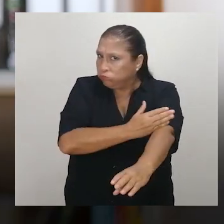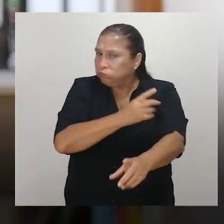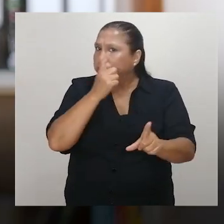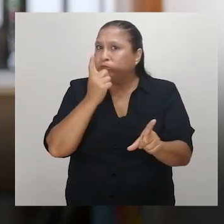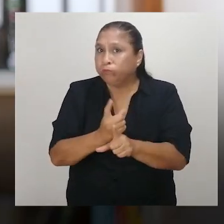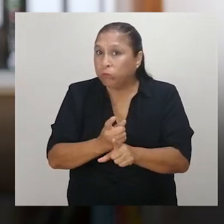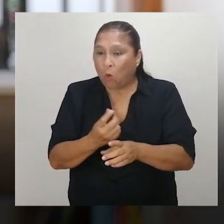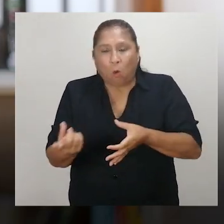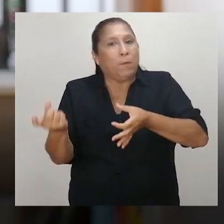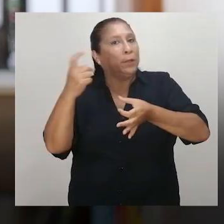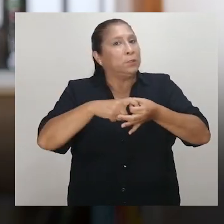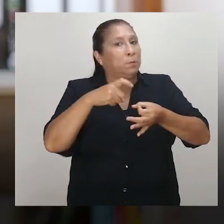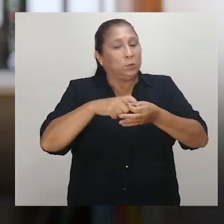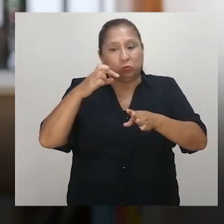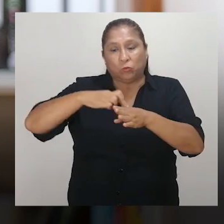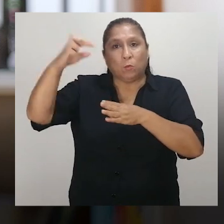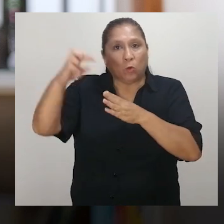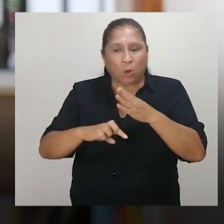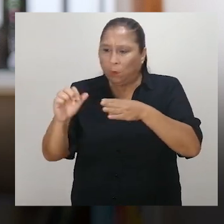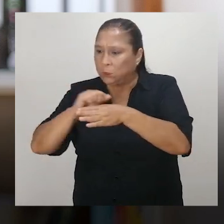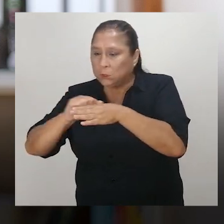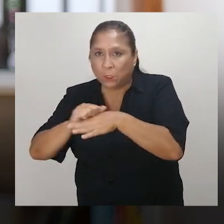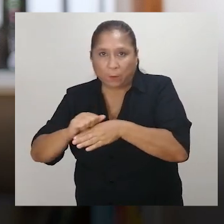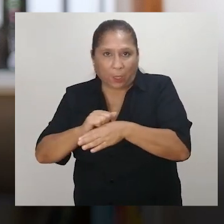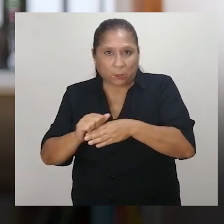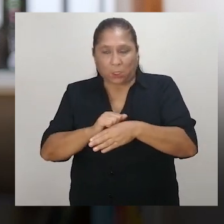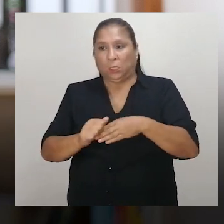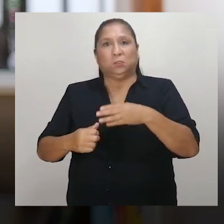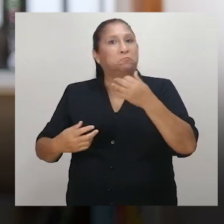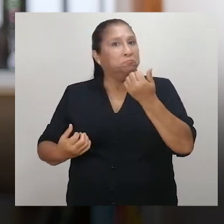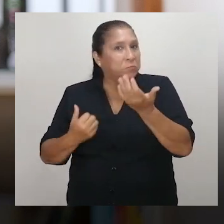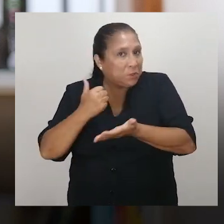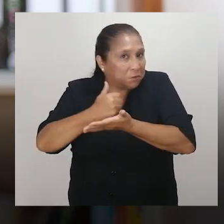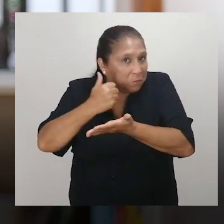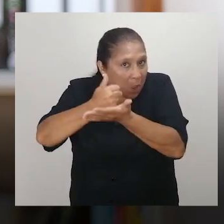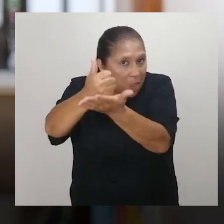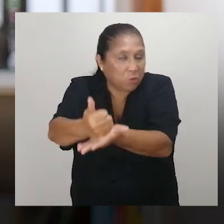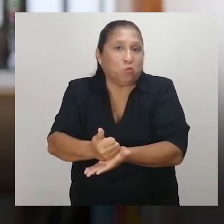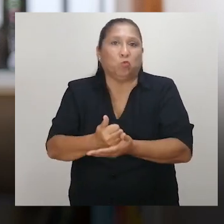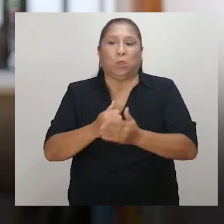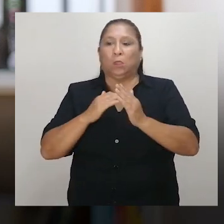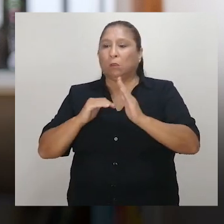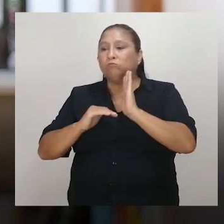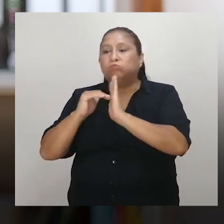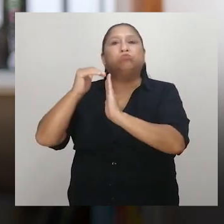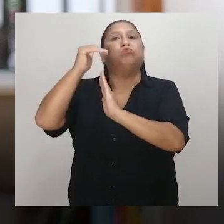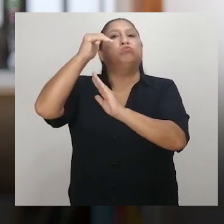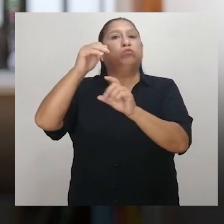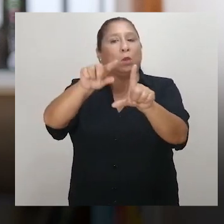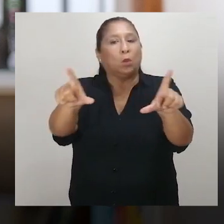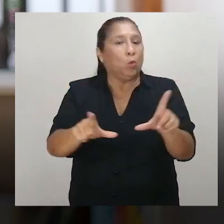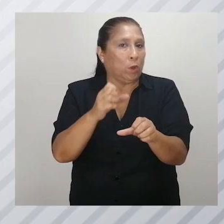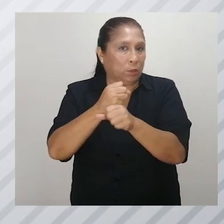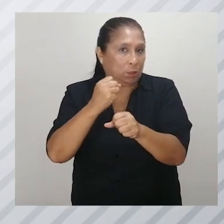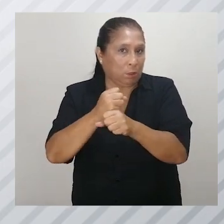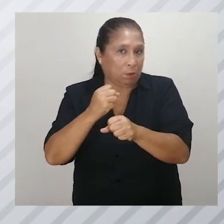mismo o la participación en programas de entrenamiento, actualización laboral y programas de ascenso, entre otros.